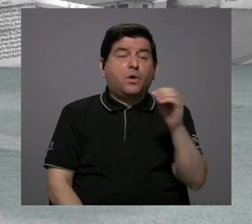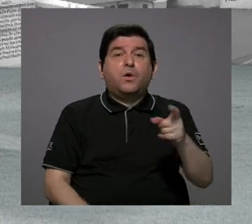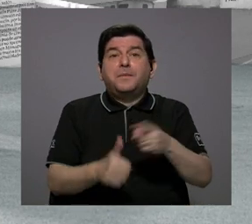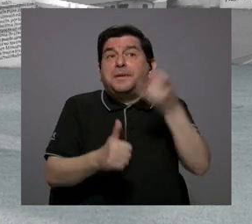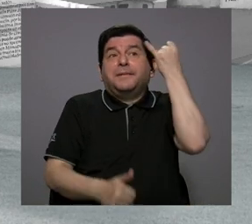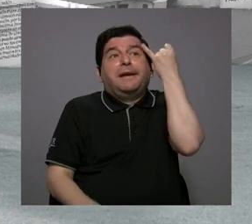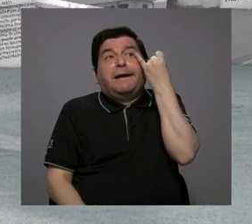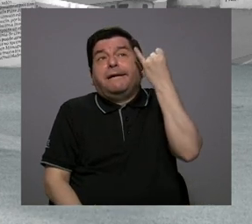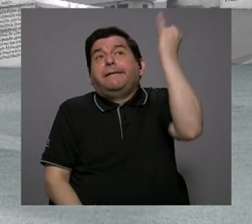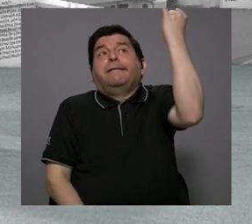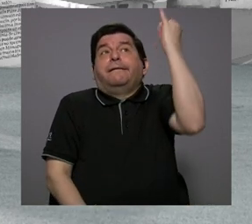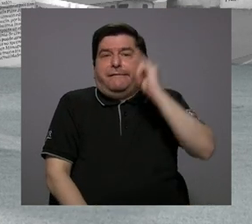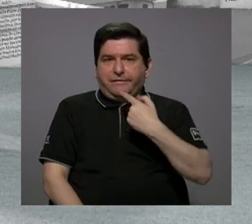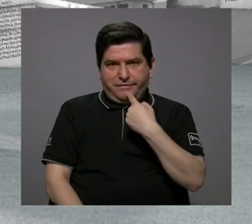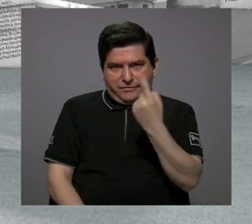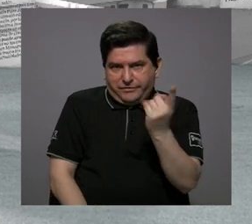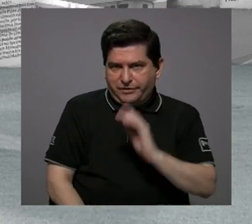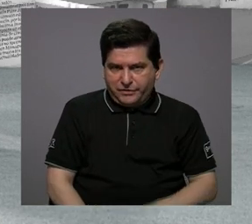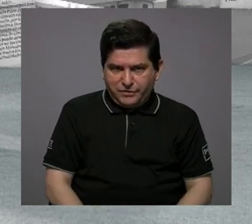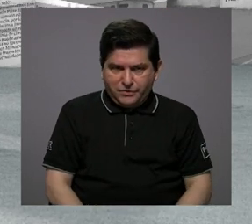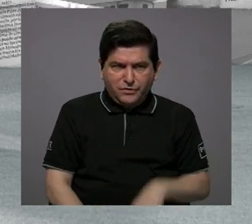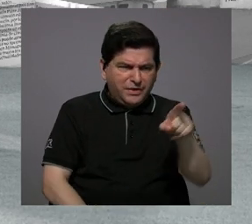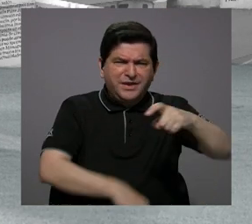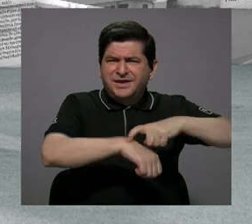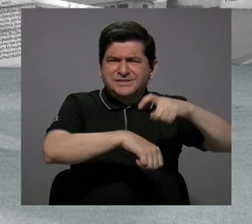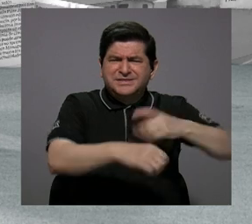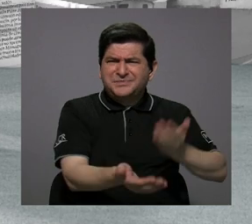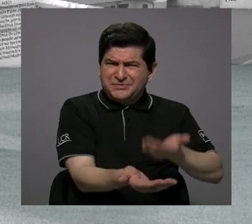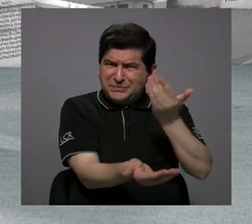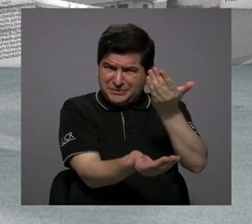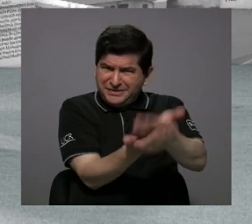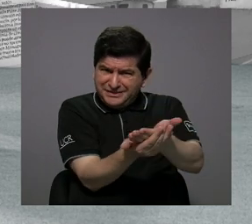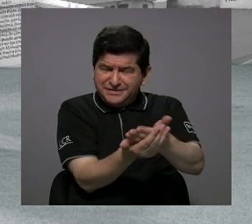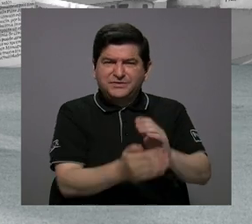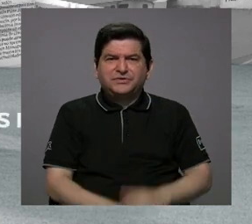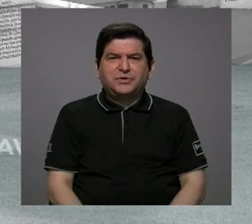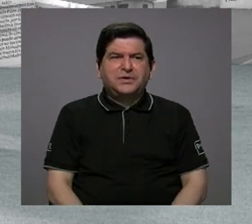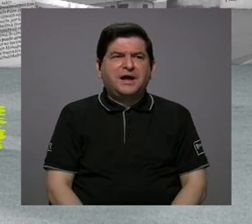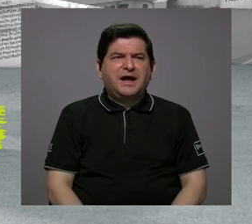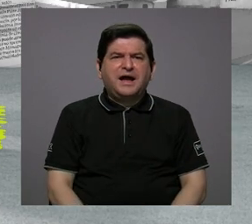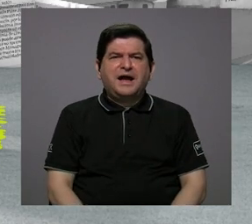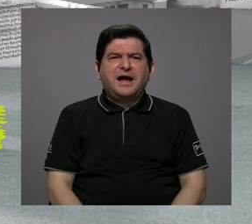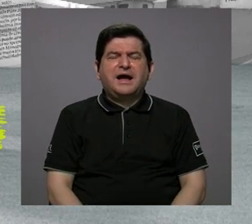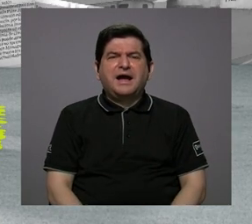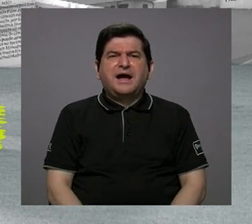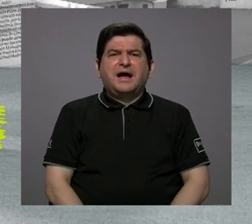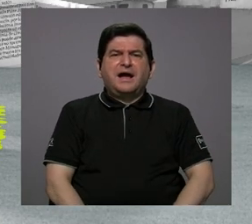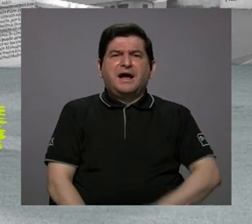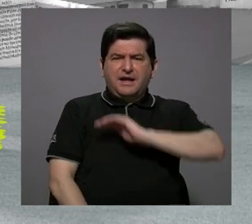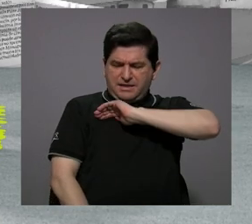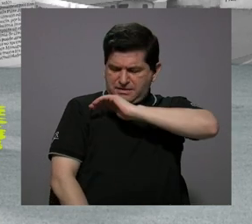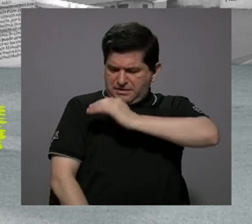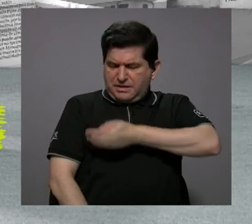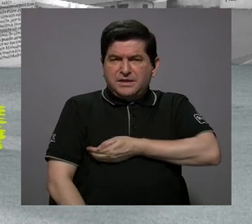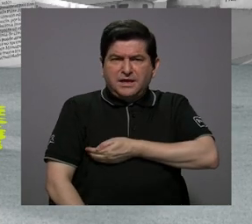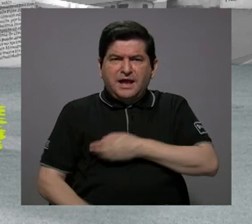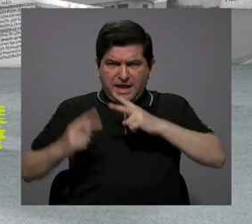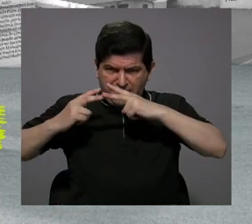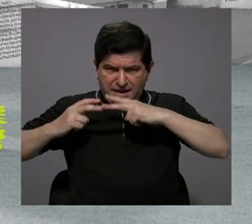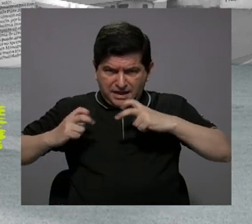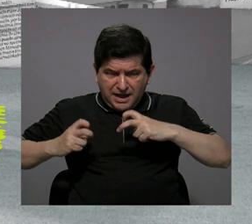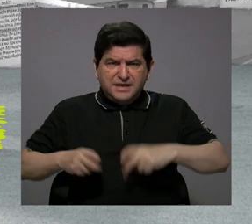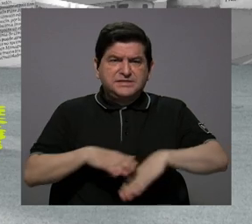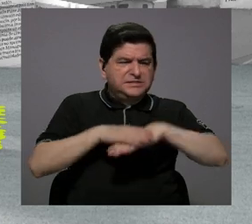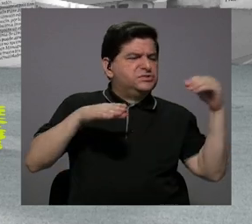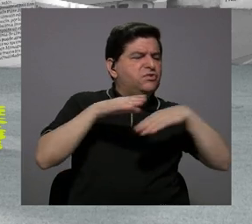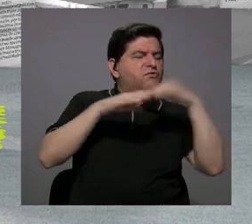ocurrencia, diría yo, que se planteó en ese momento fue la tercerización de las mamografías, lo recordamos a